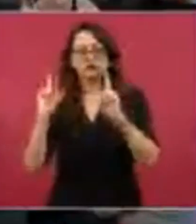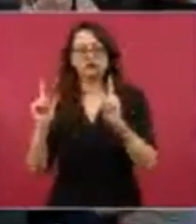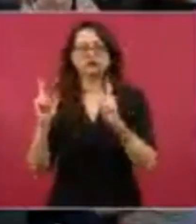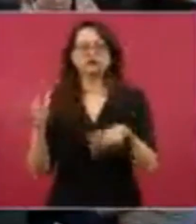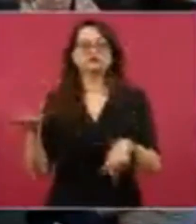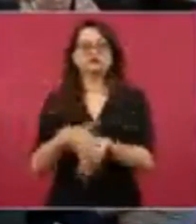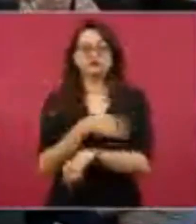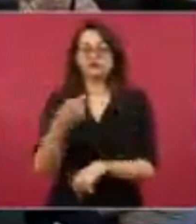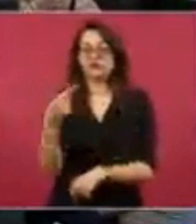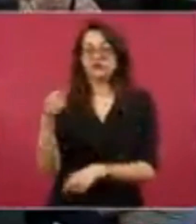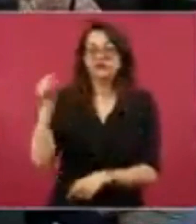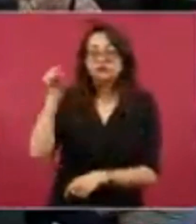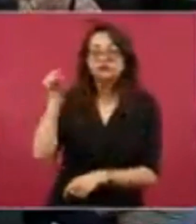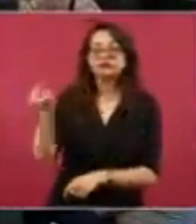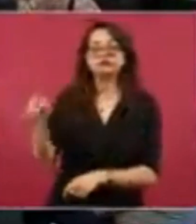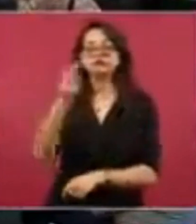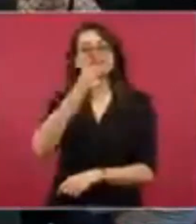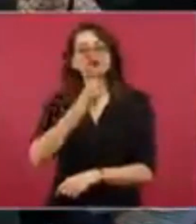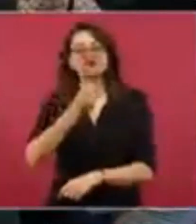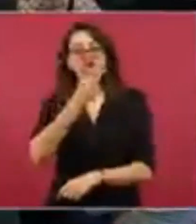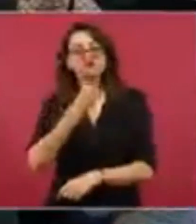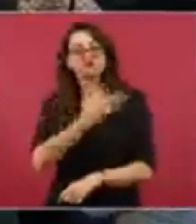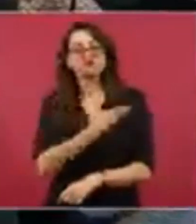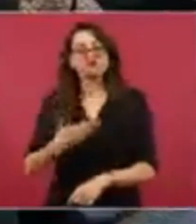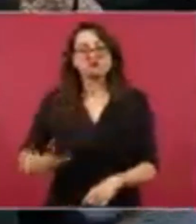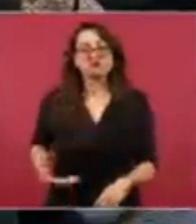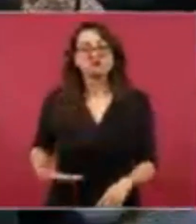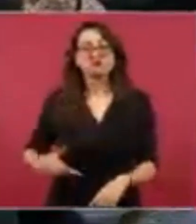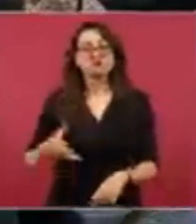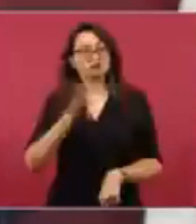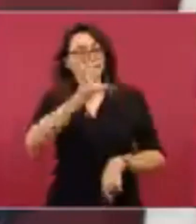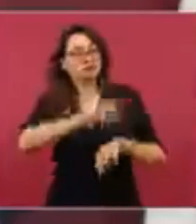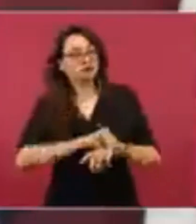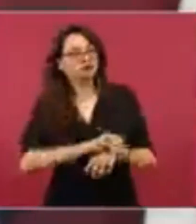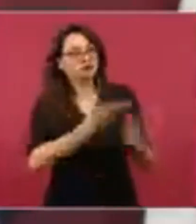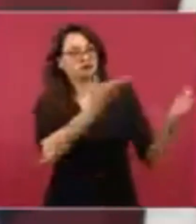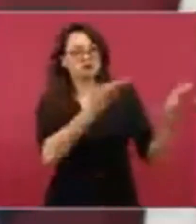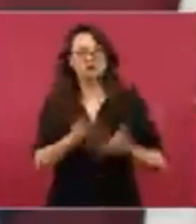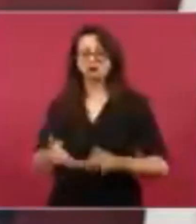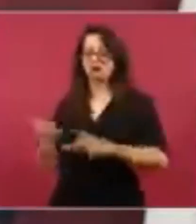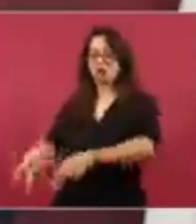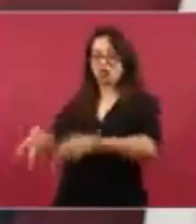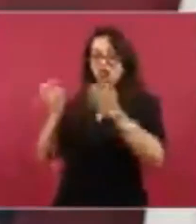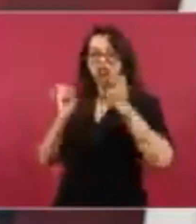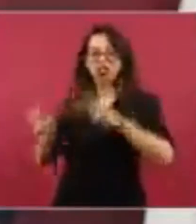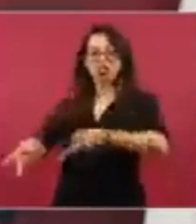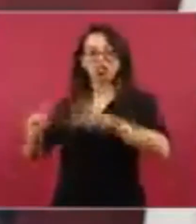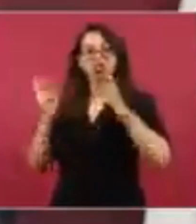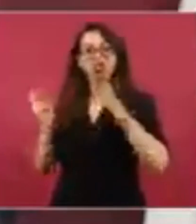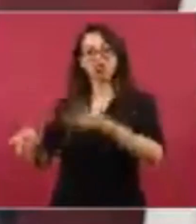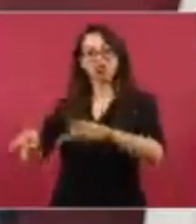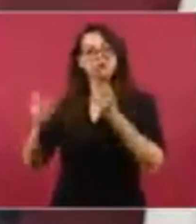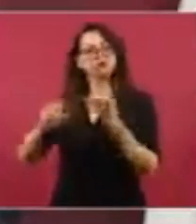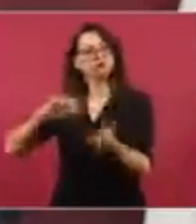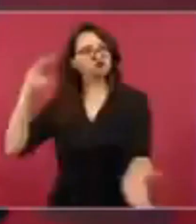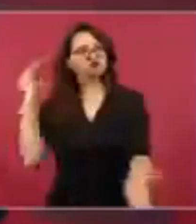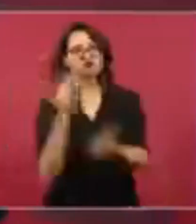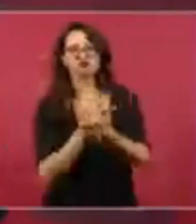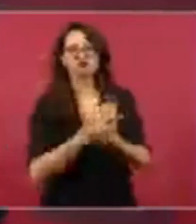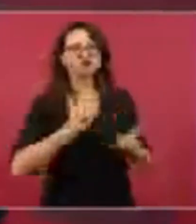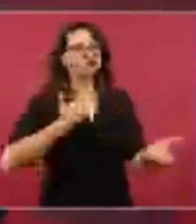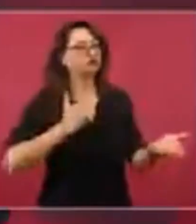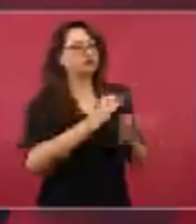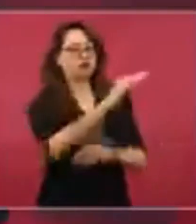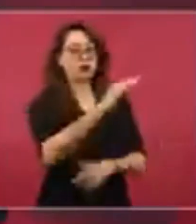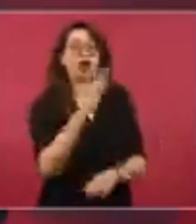oligarquía del Perú y del extranjero saquearan al Perú como